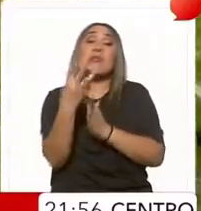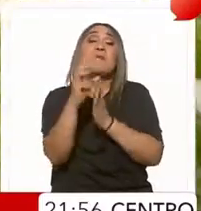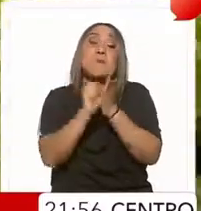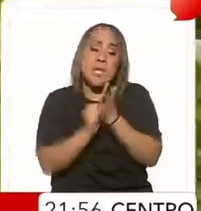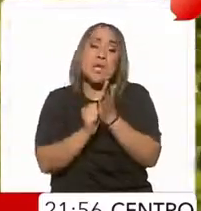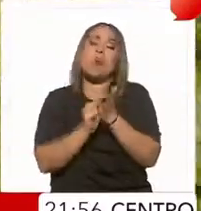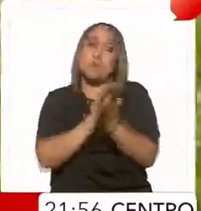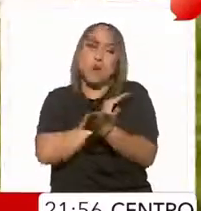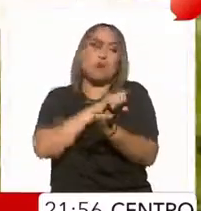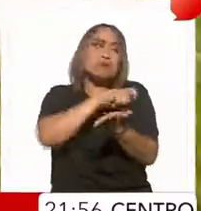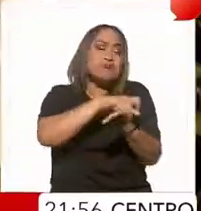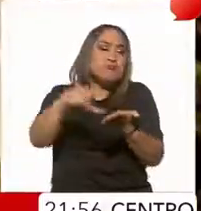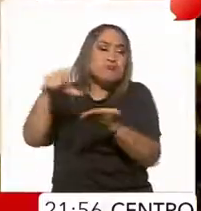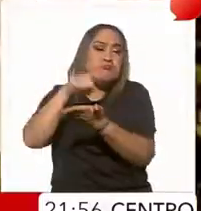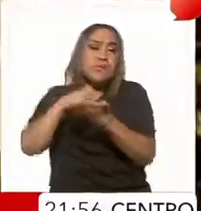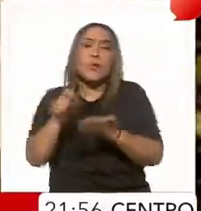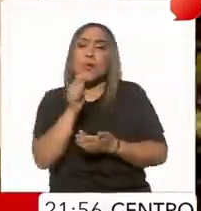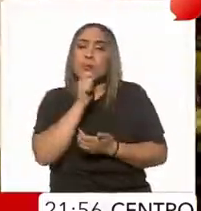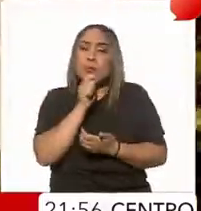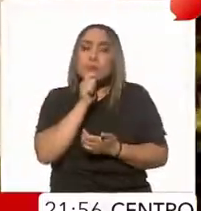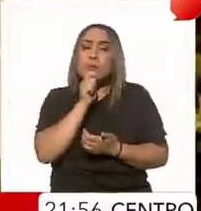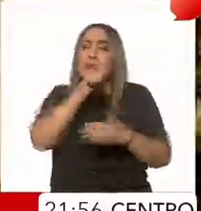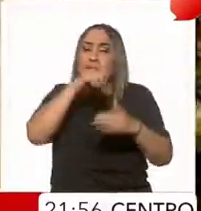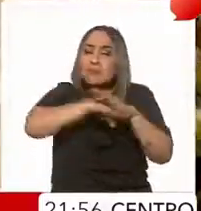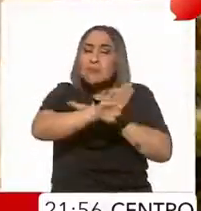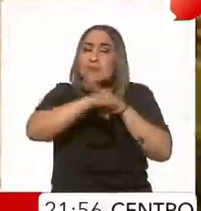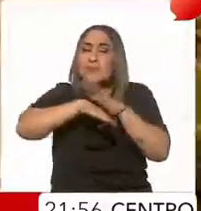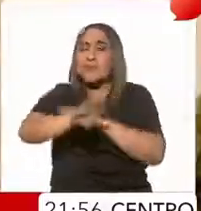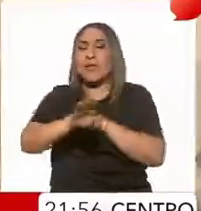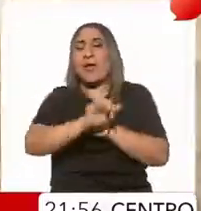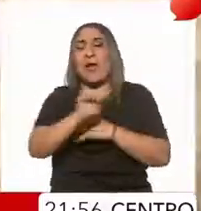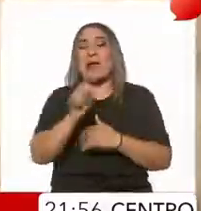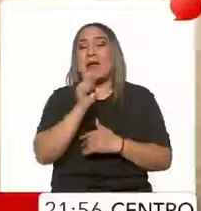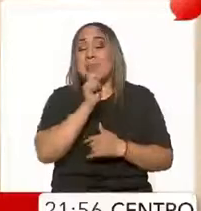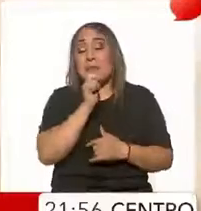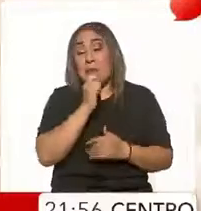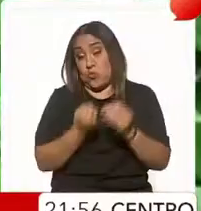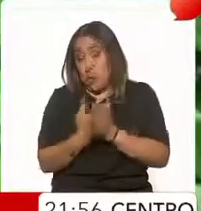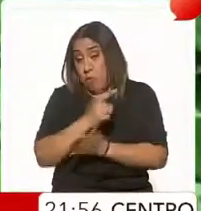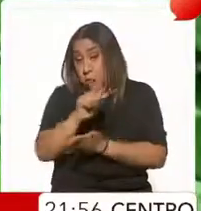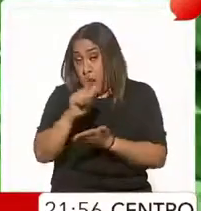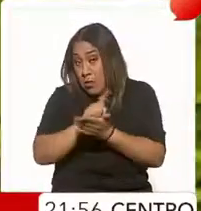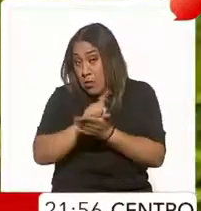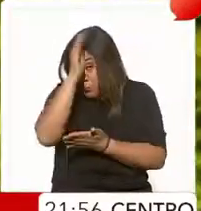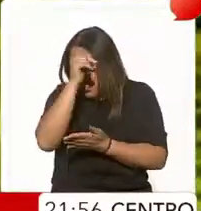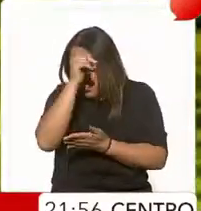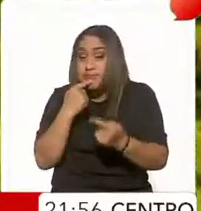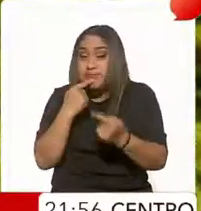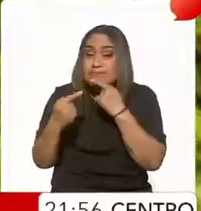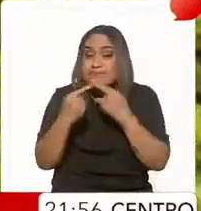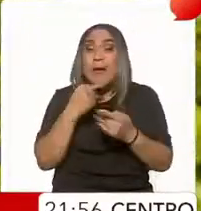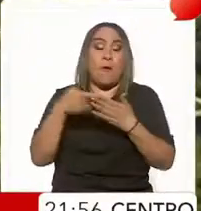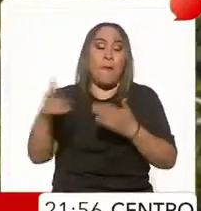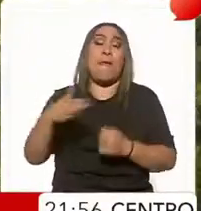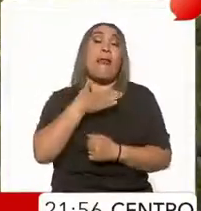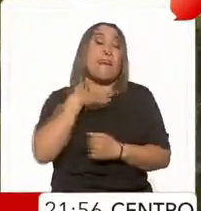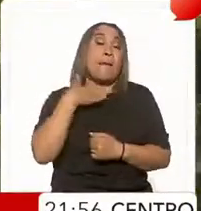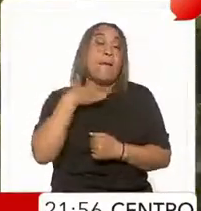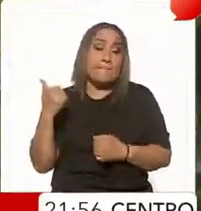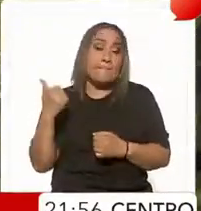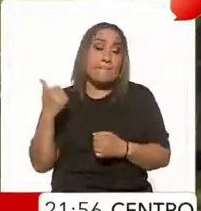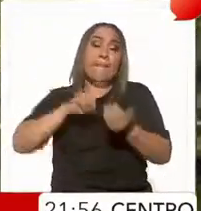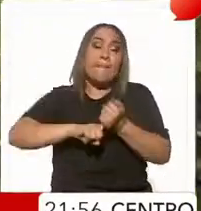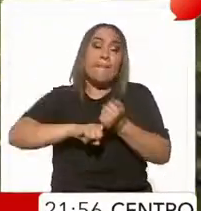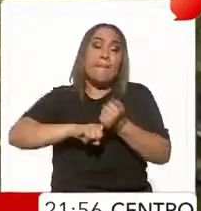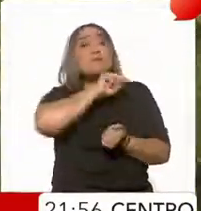comprar legalmente marihuana en club sociales de cannabis y con estas reformas aprobadas por el parlamento Alemania se ubica entre